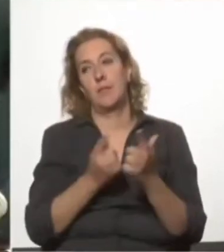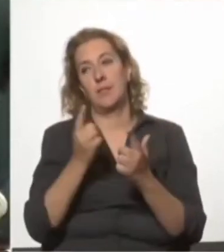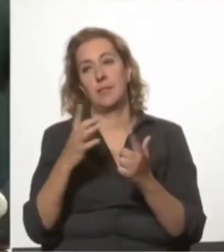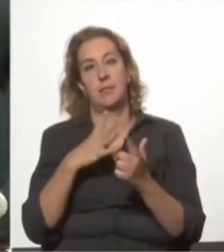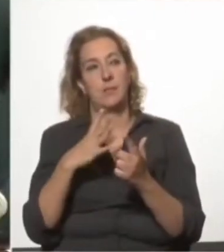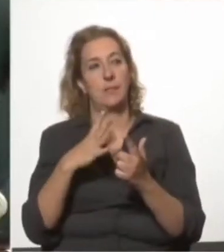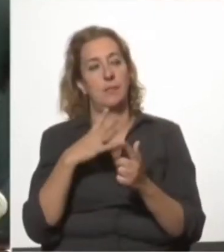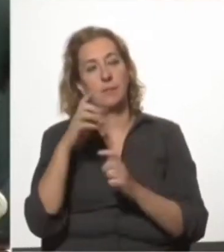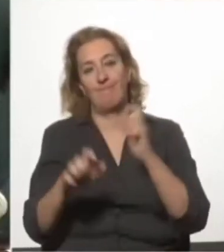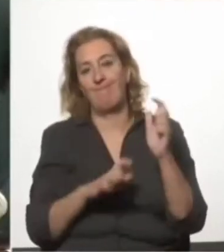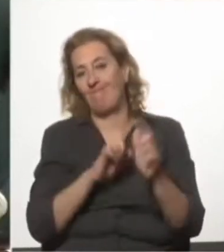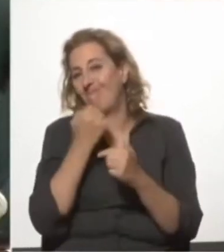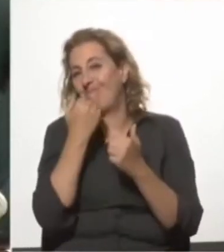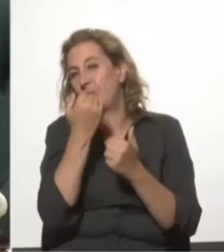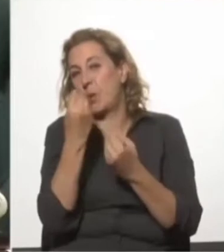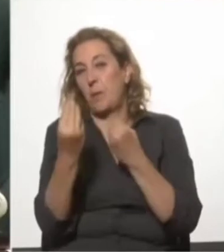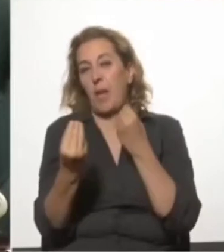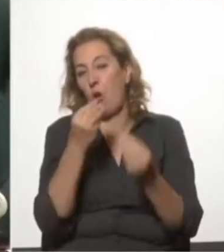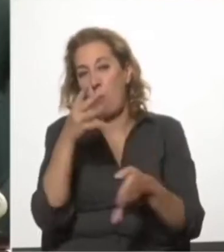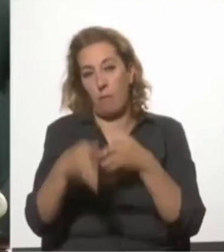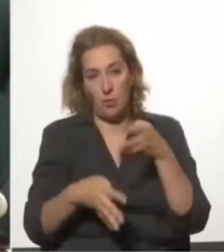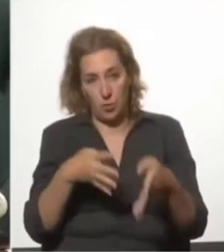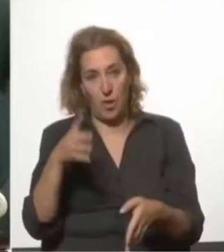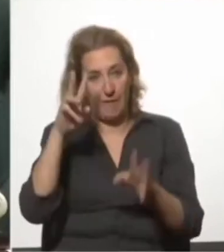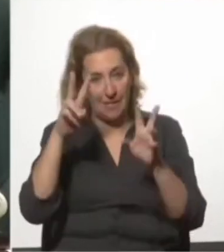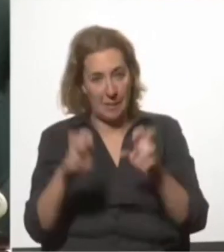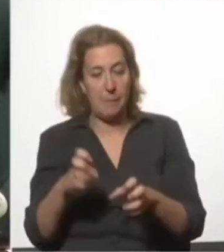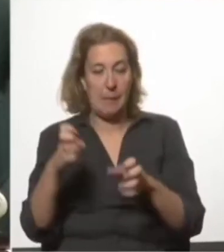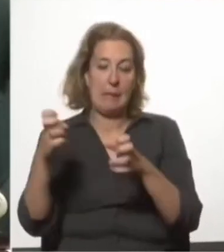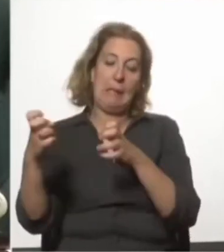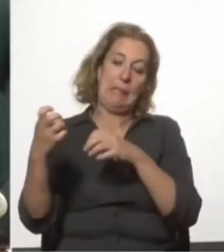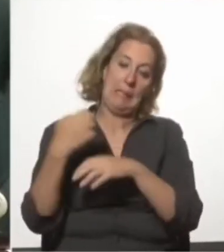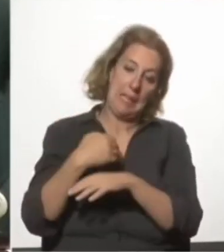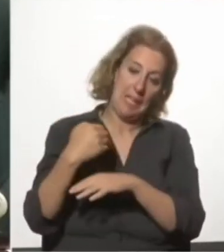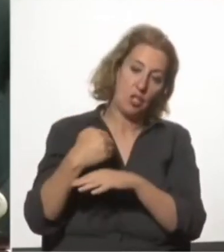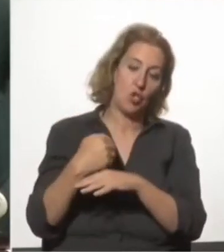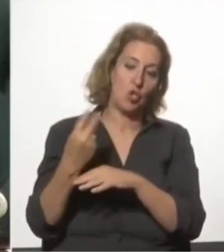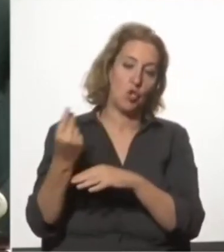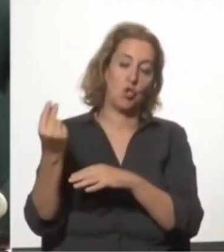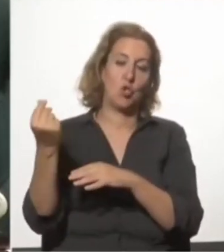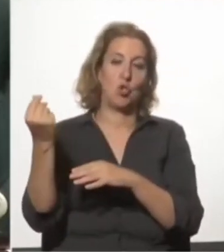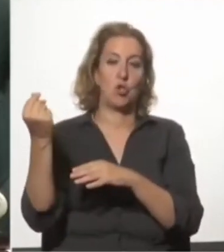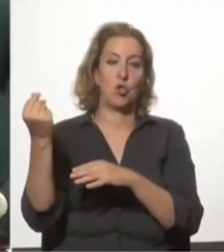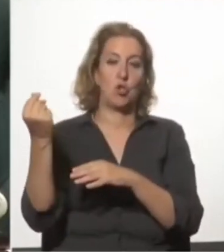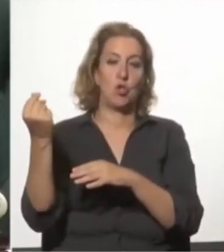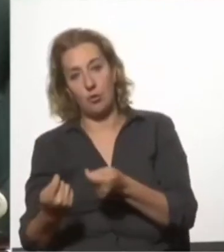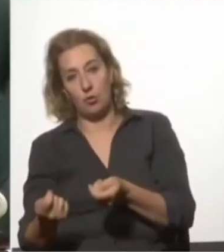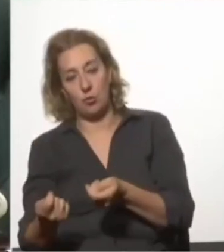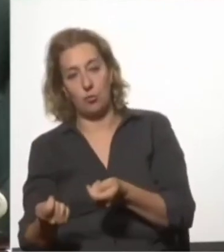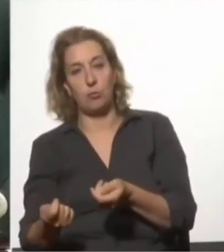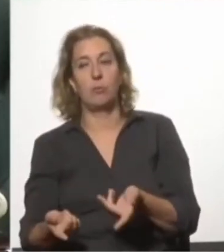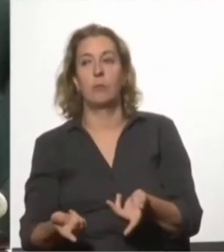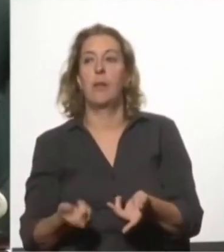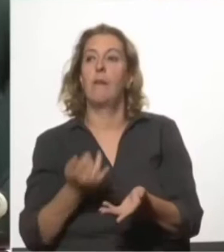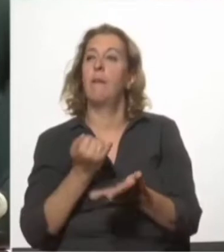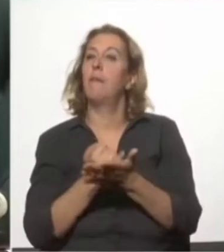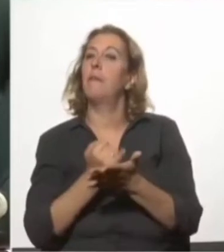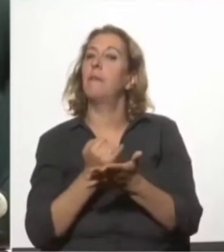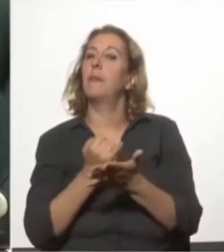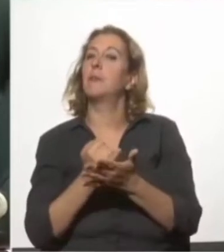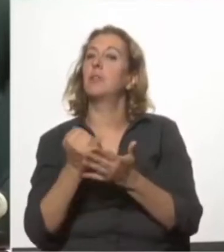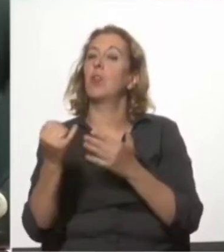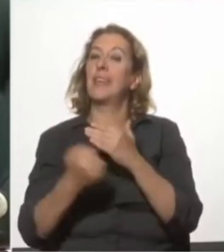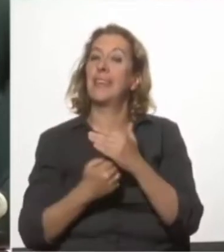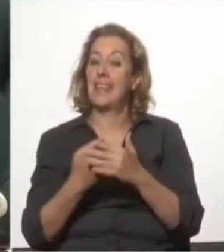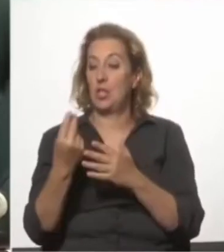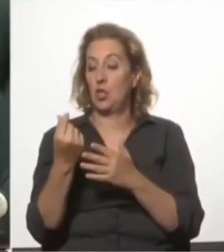que no sabía cómo funcionaba esta cuestión de los ingresos, los gastos. La fijación de los ingresos de las empresas públicas no es la